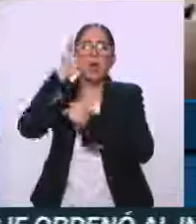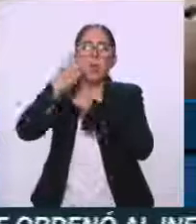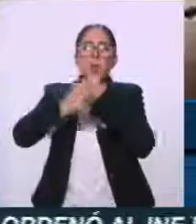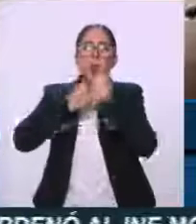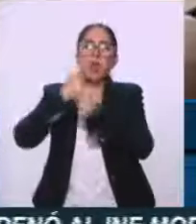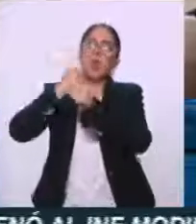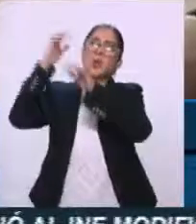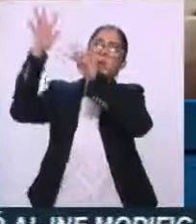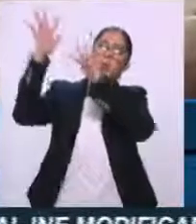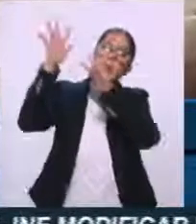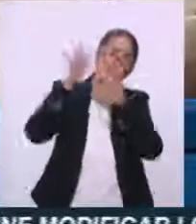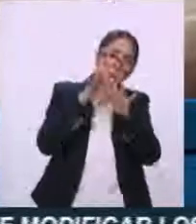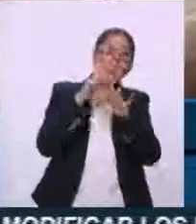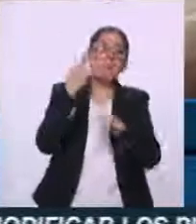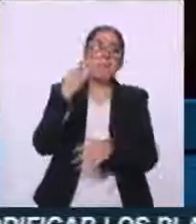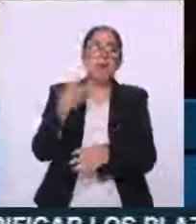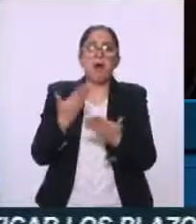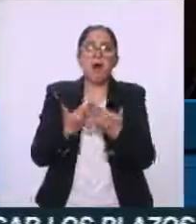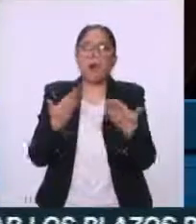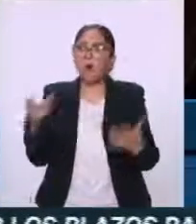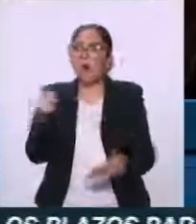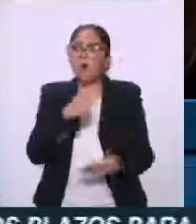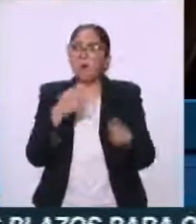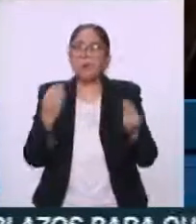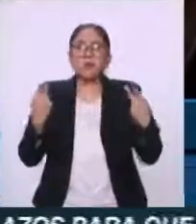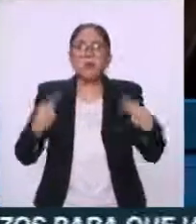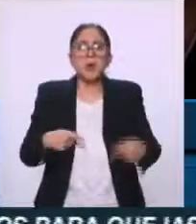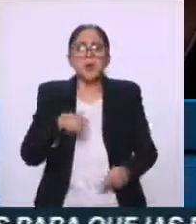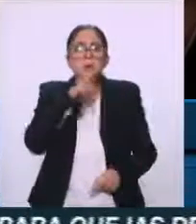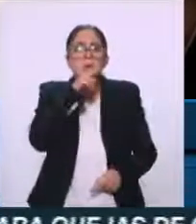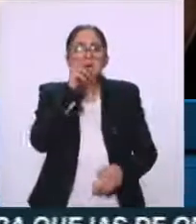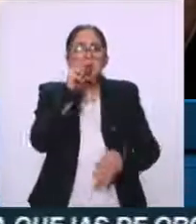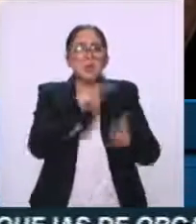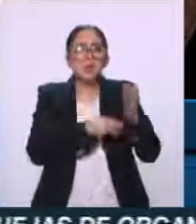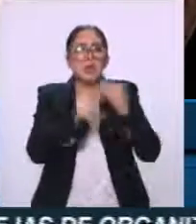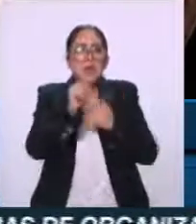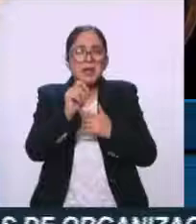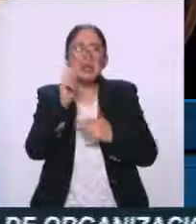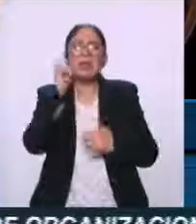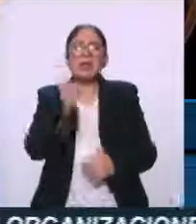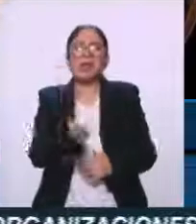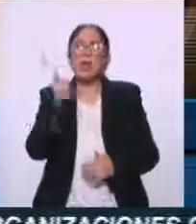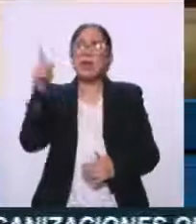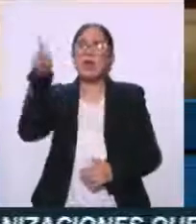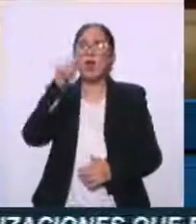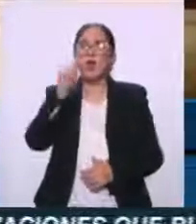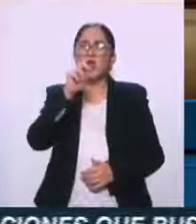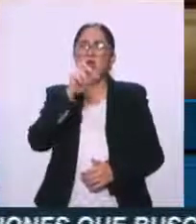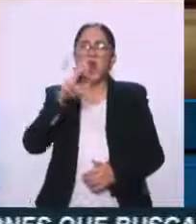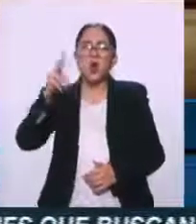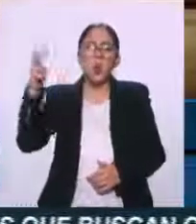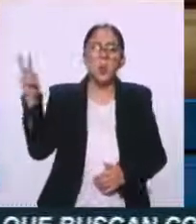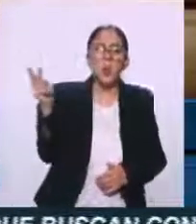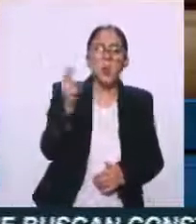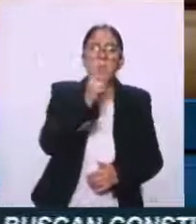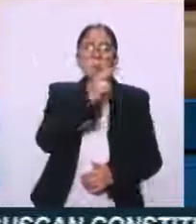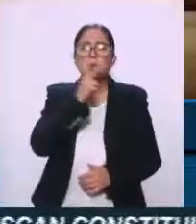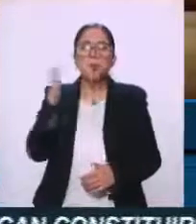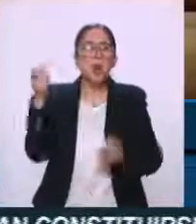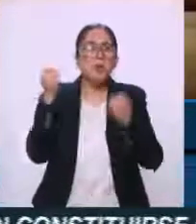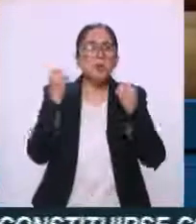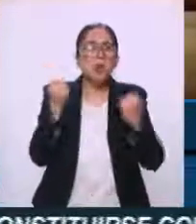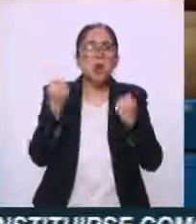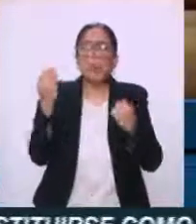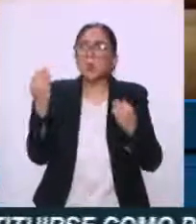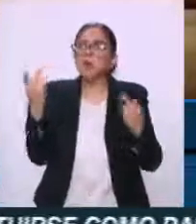psicosis del 2020, tuvo mayor relevancia, pero esta polvareda que hubo en Torreón, que no fue tan grande como se difundió en redes sociales, pues